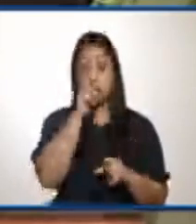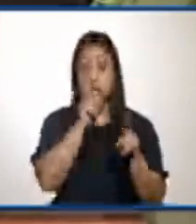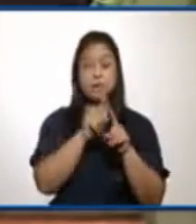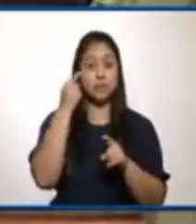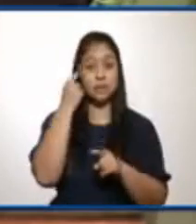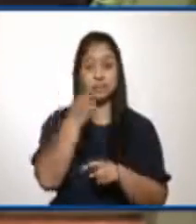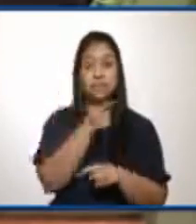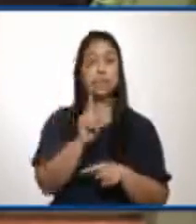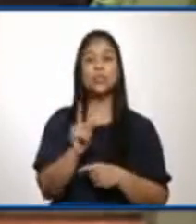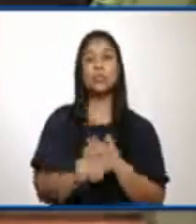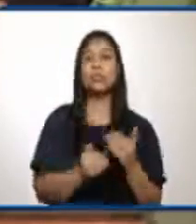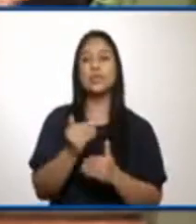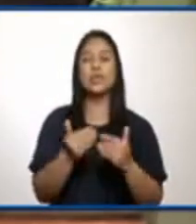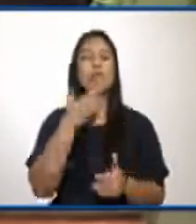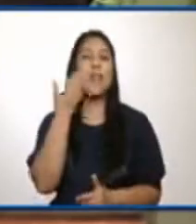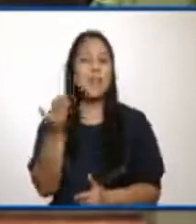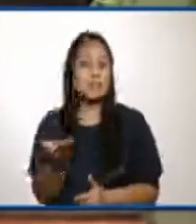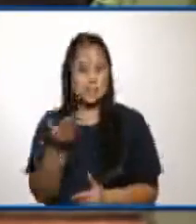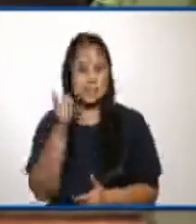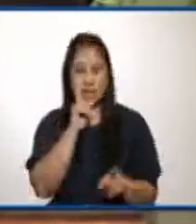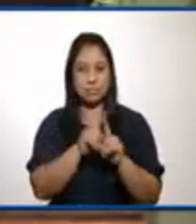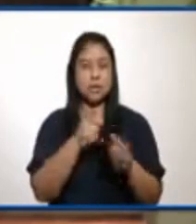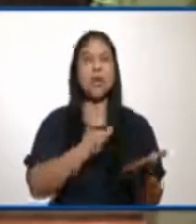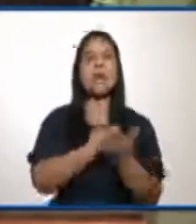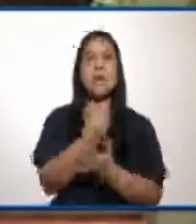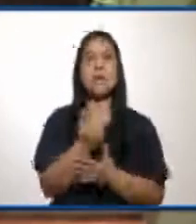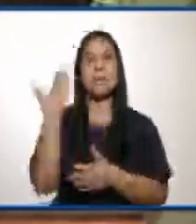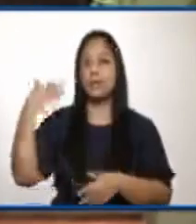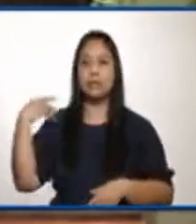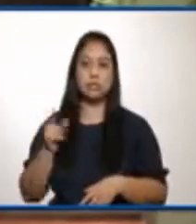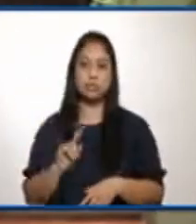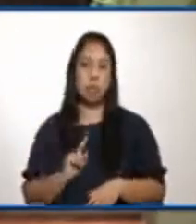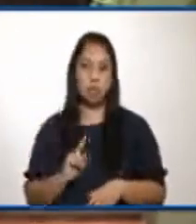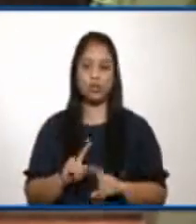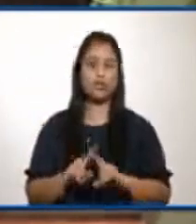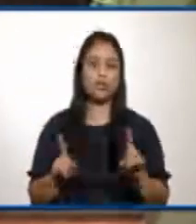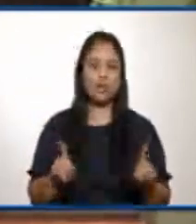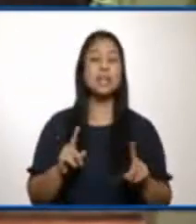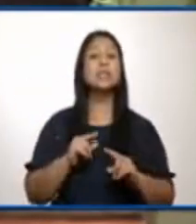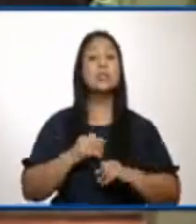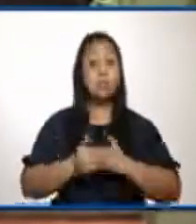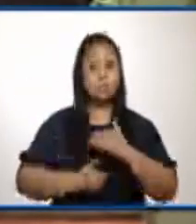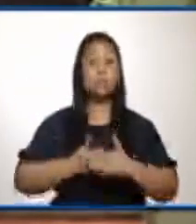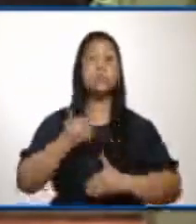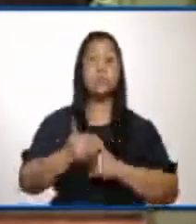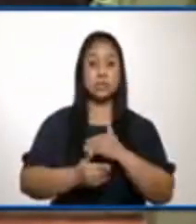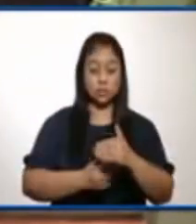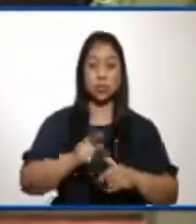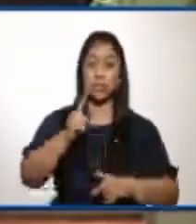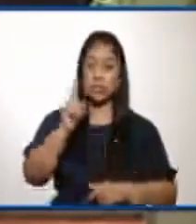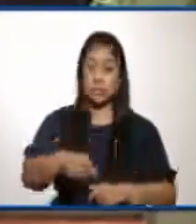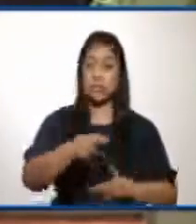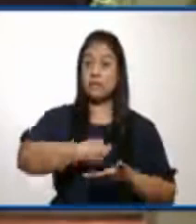es un proceso fácil, al igual que las compras anteriores, sino que es un proceso en el que tenemos que